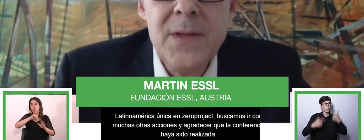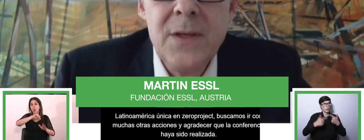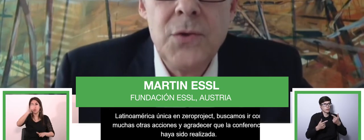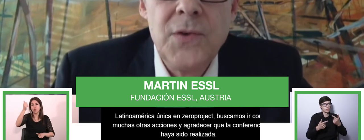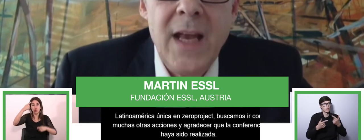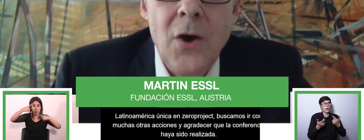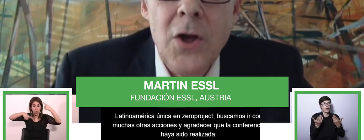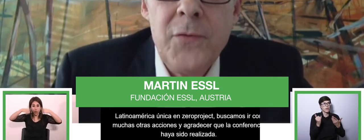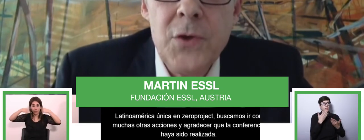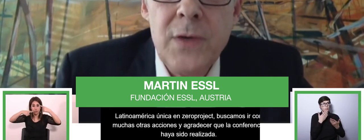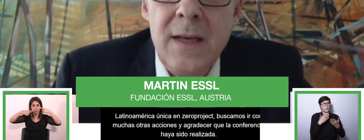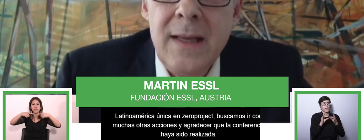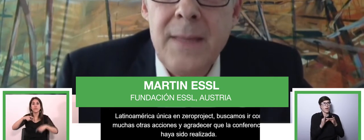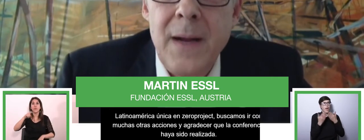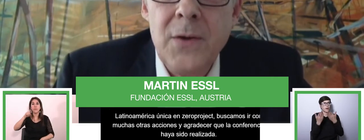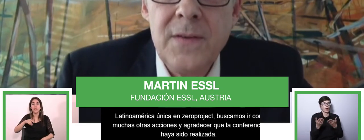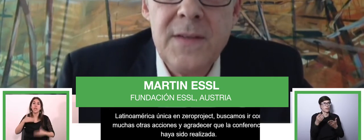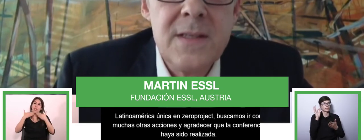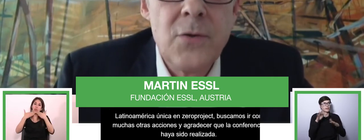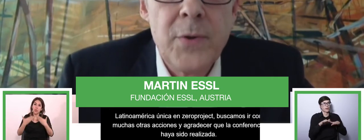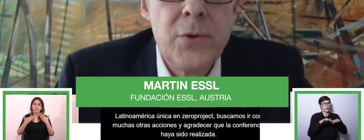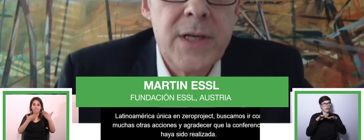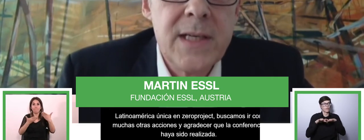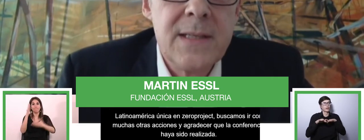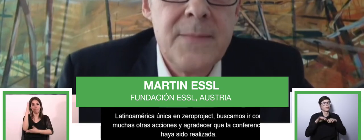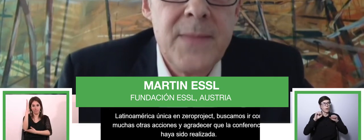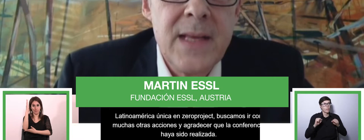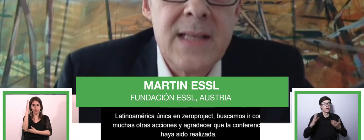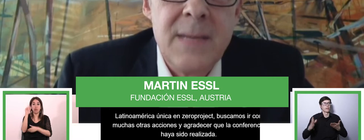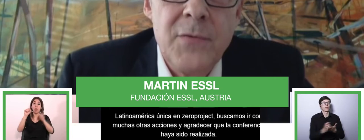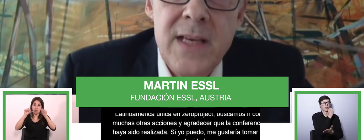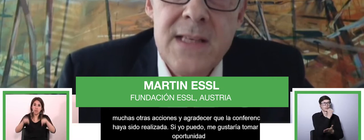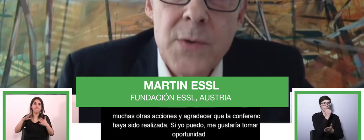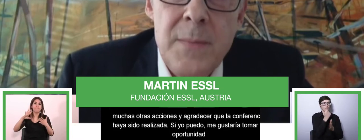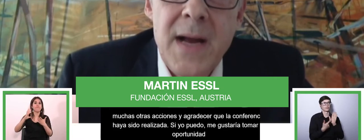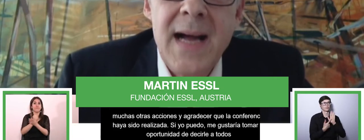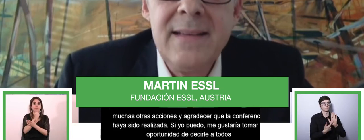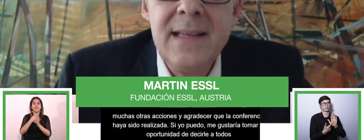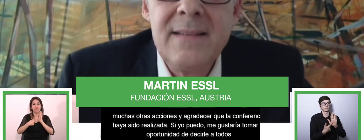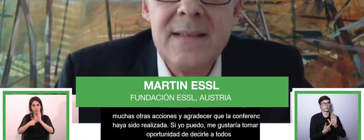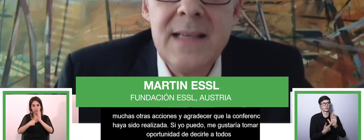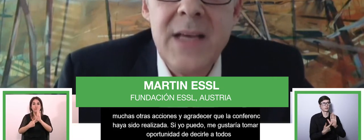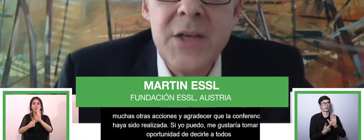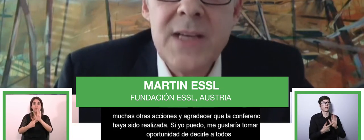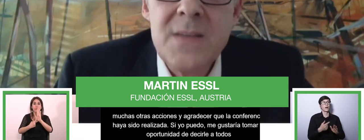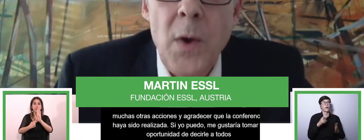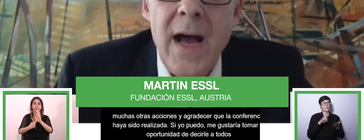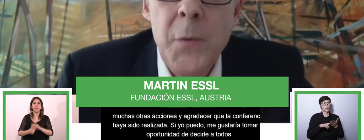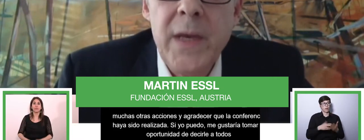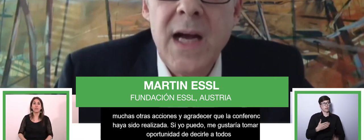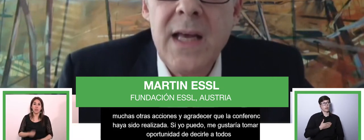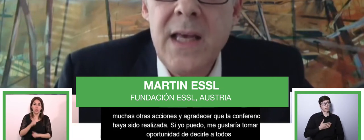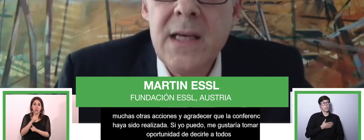to tell all of you a little about the CiroProject, some of the history behind it and just